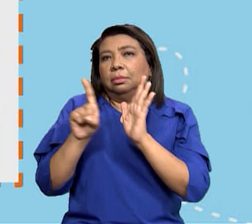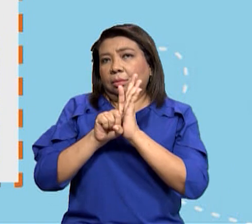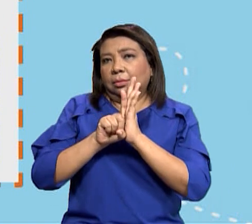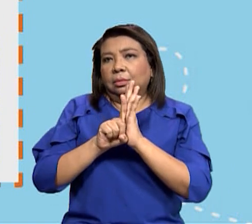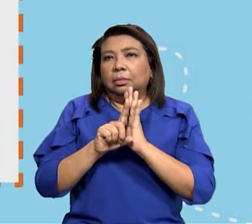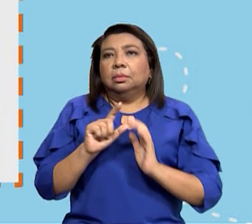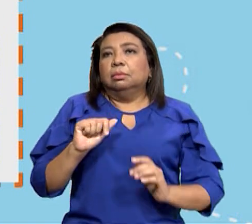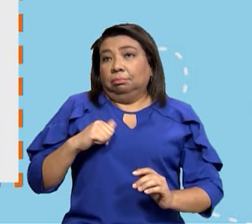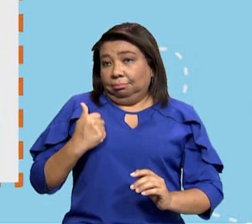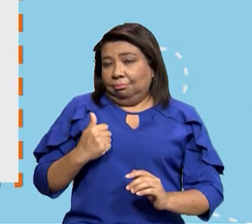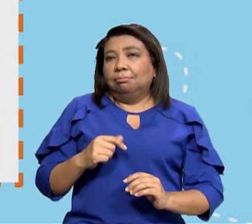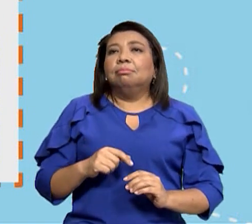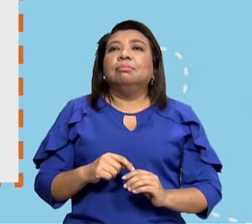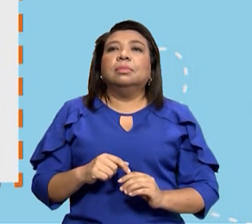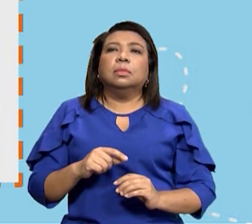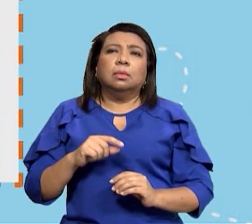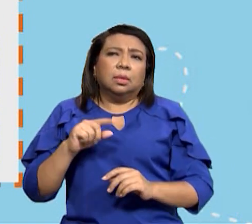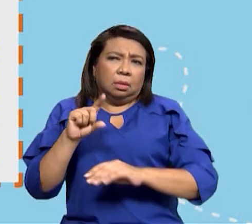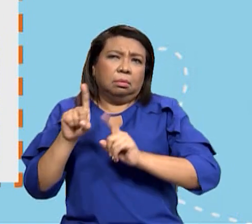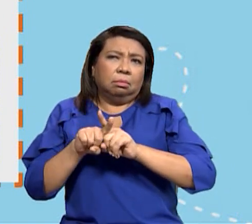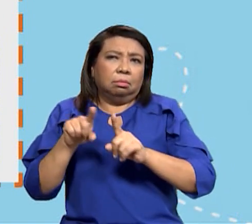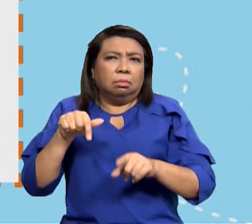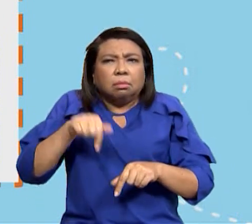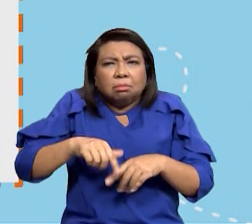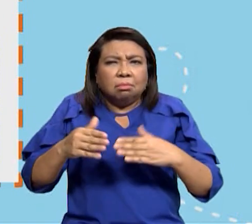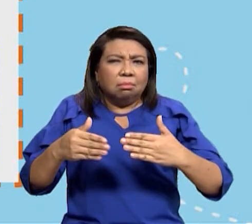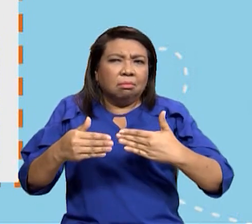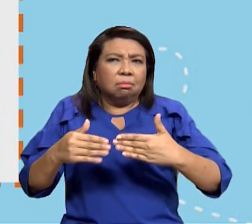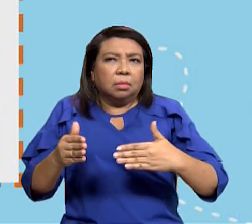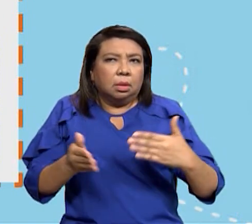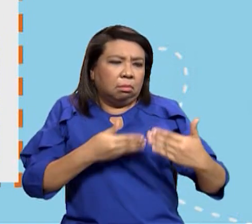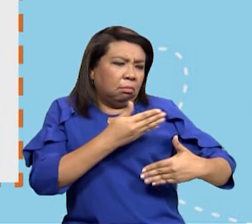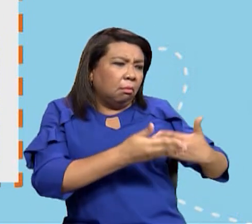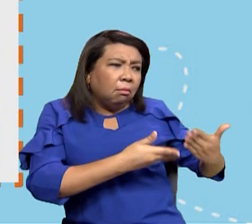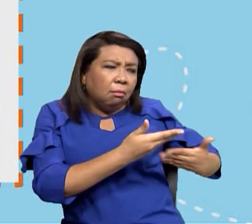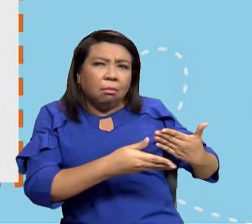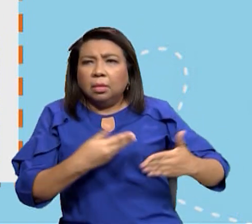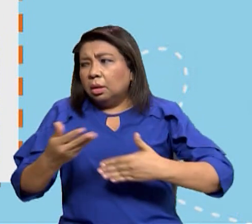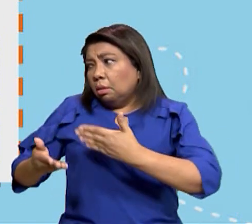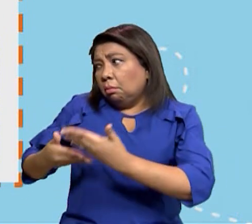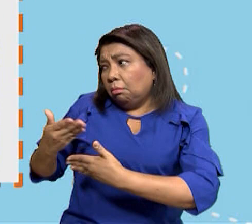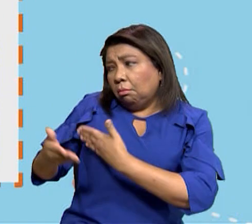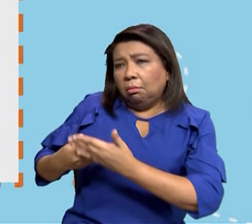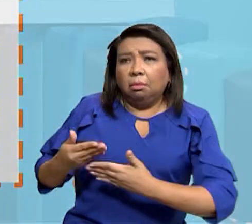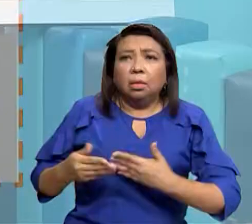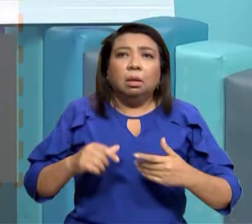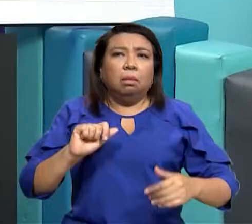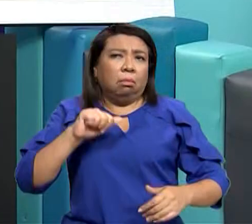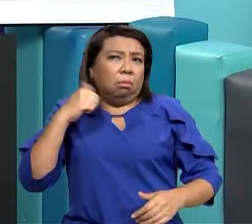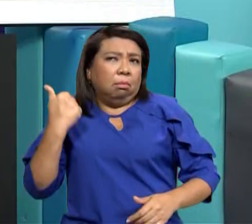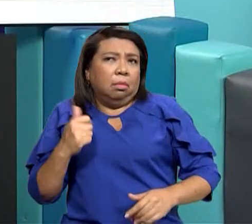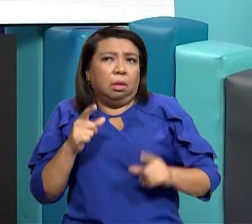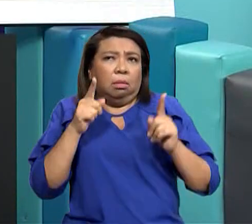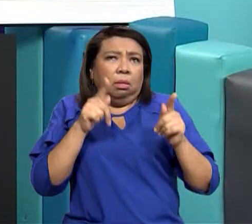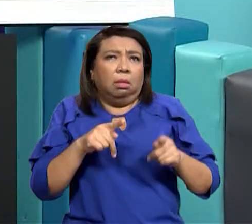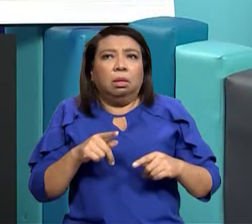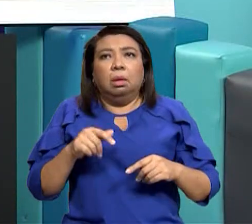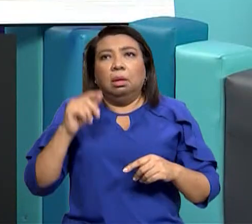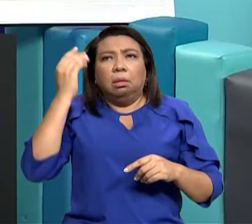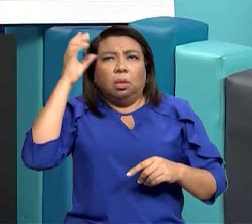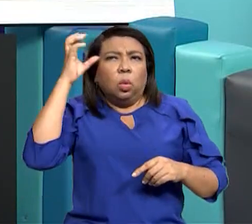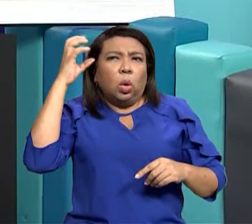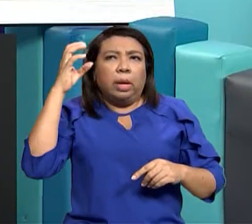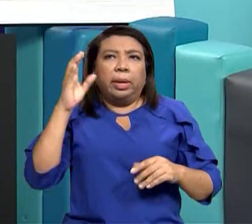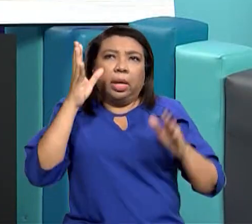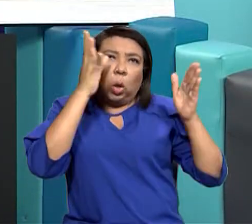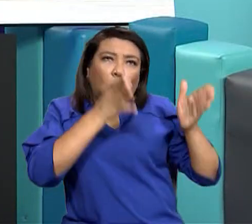que han nacido en otros países entonces ellos por ejemplo pueden ser que nació en colombia se le llaman como